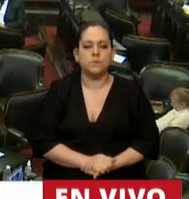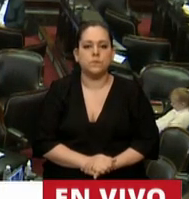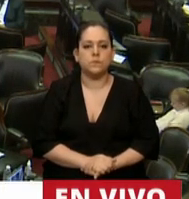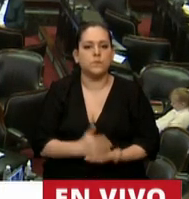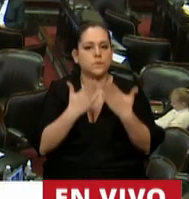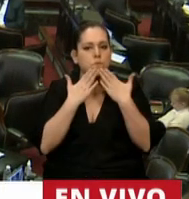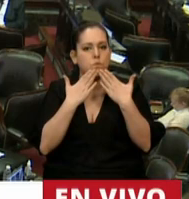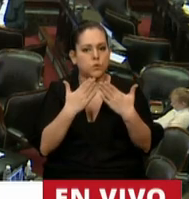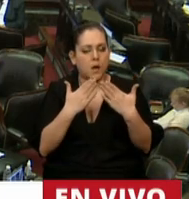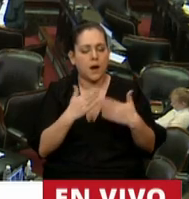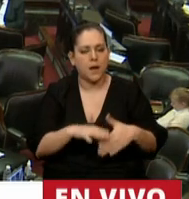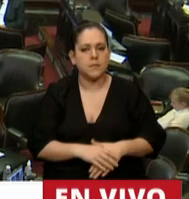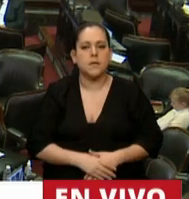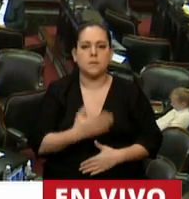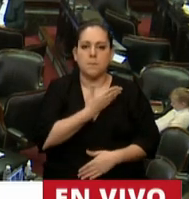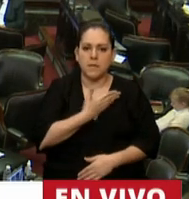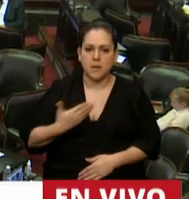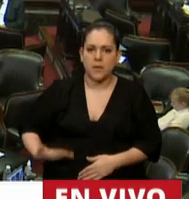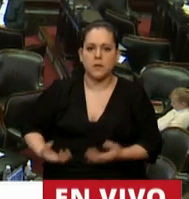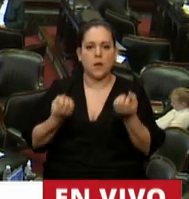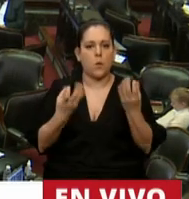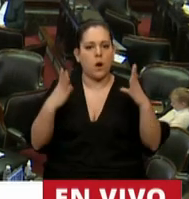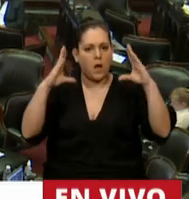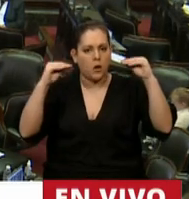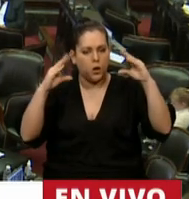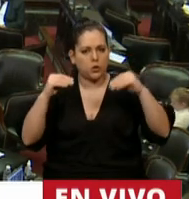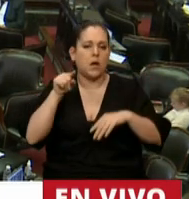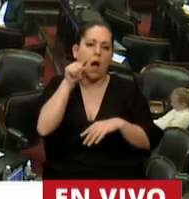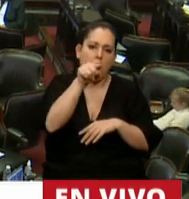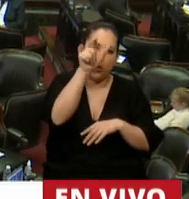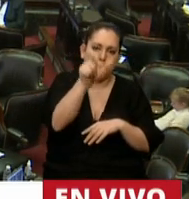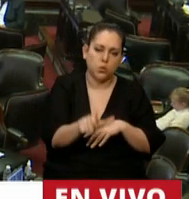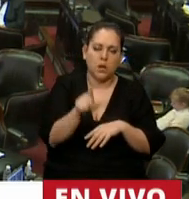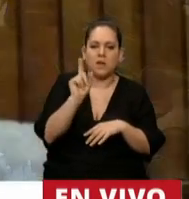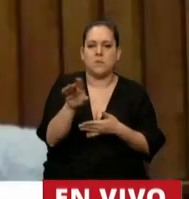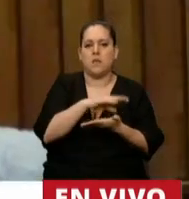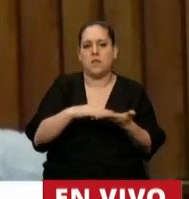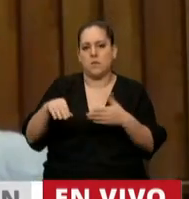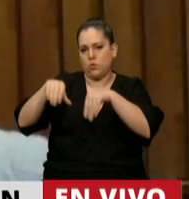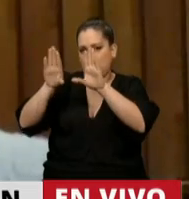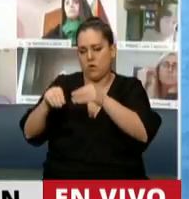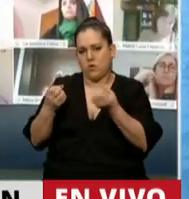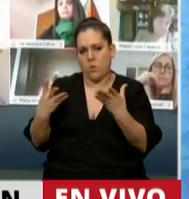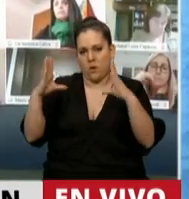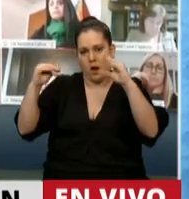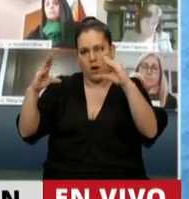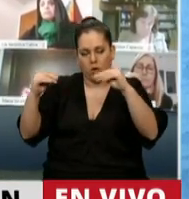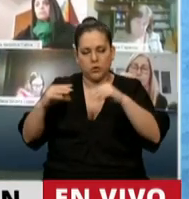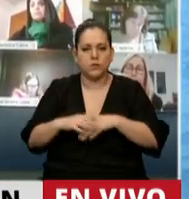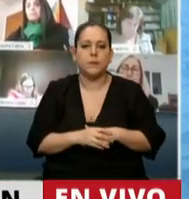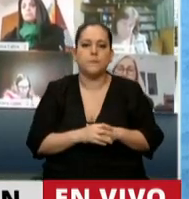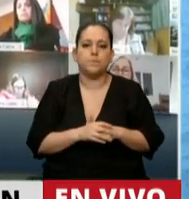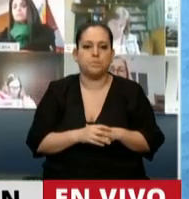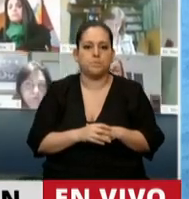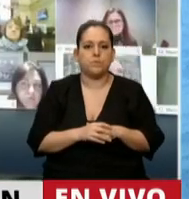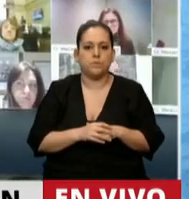Muchas gracias, señor Presidente. Buenas noches a usted, a todos los diputados. Comparto plenamente con la